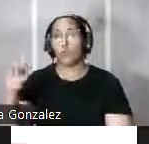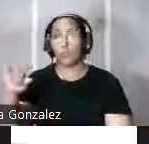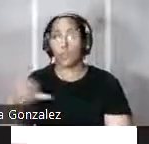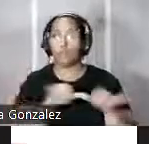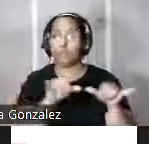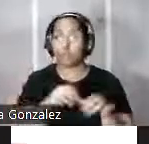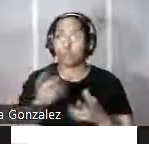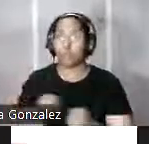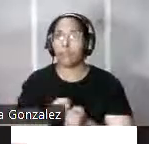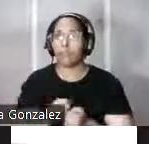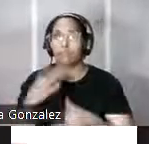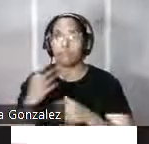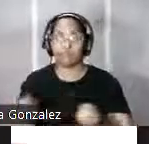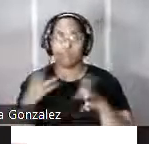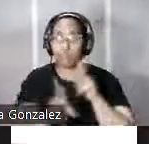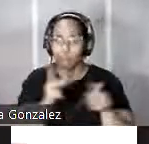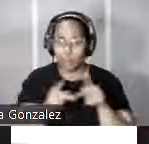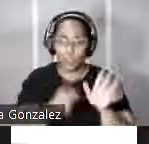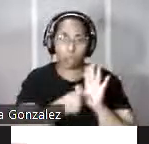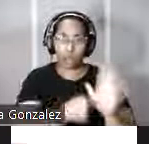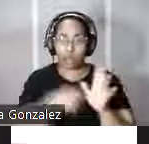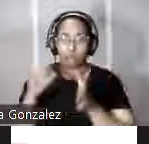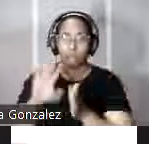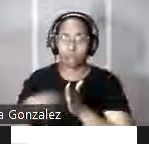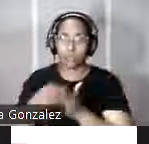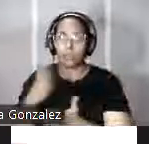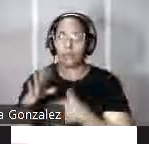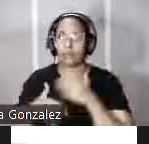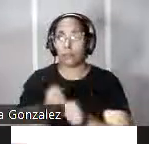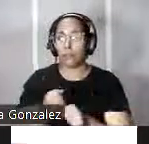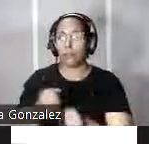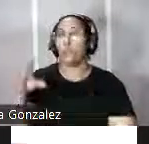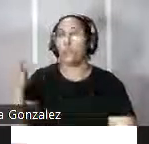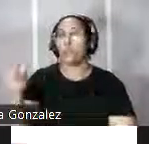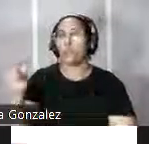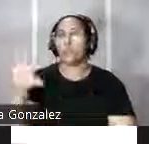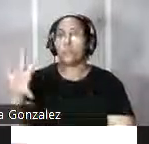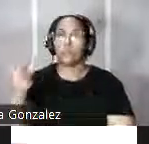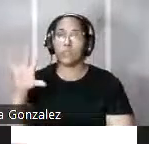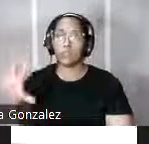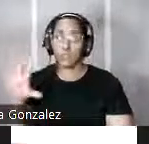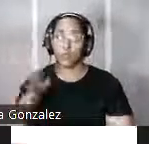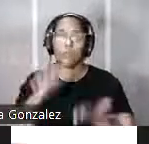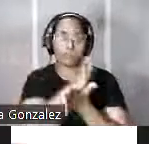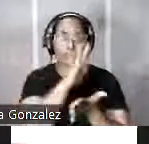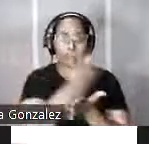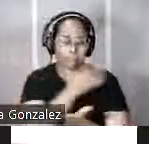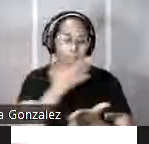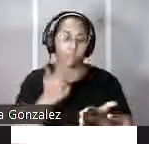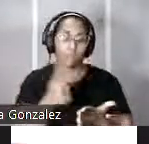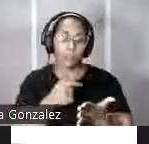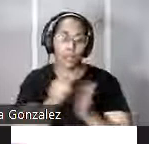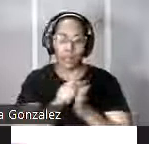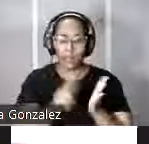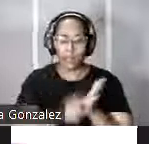autores data en la fecha de su llegada de 1765 pero un documento localizado en la